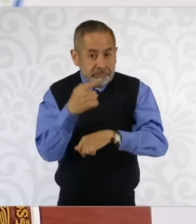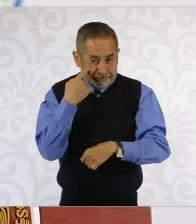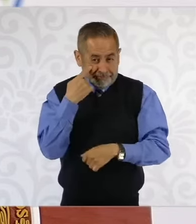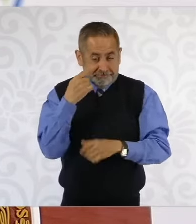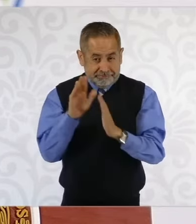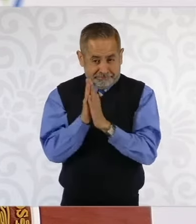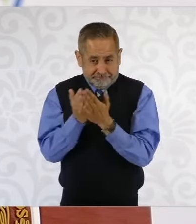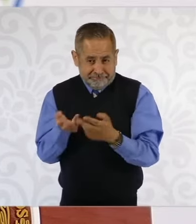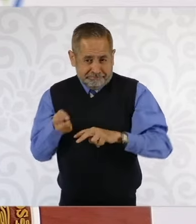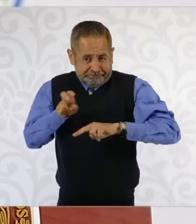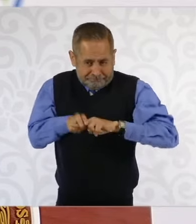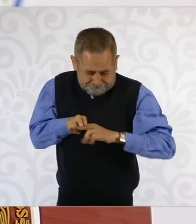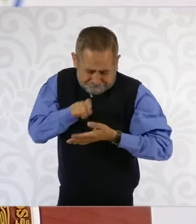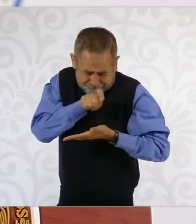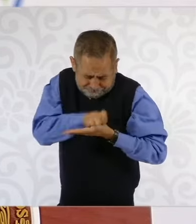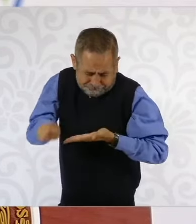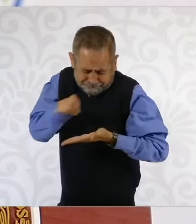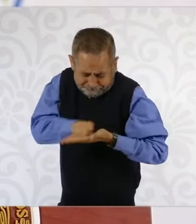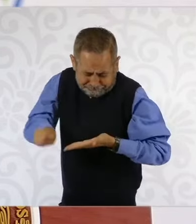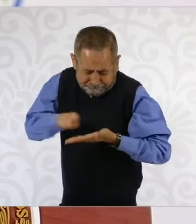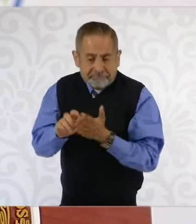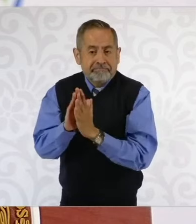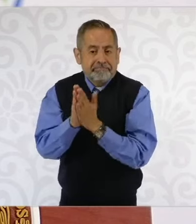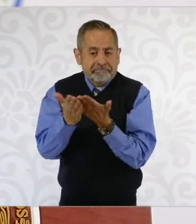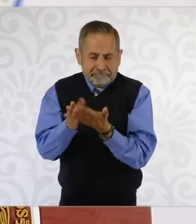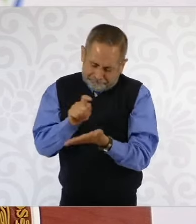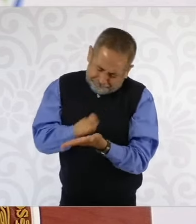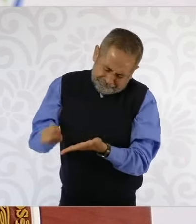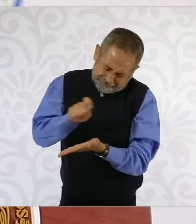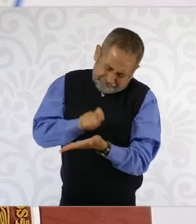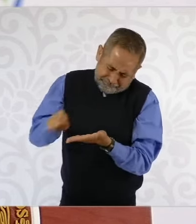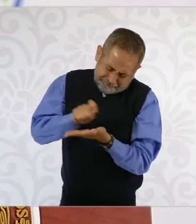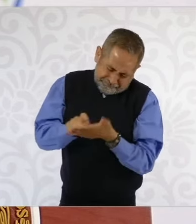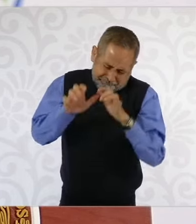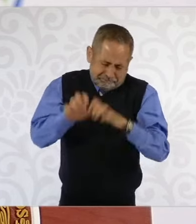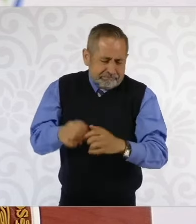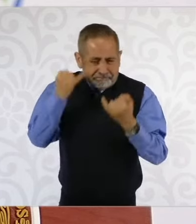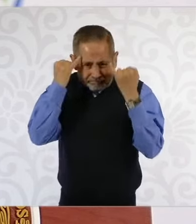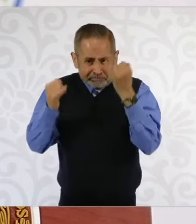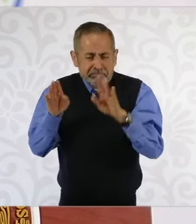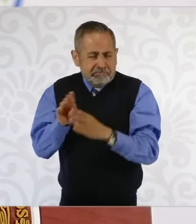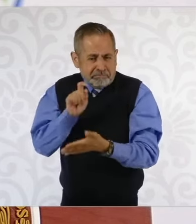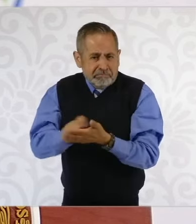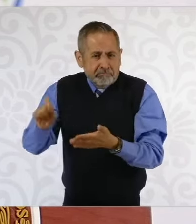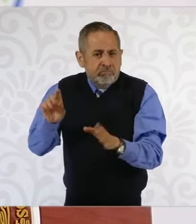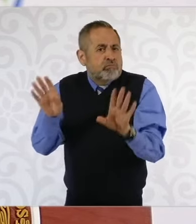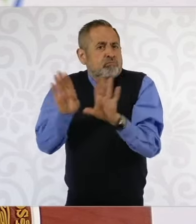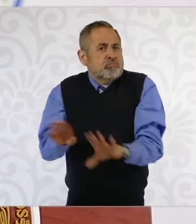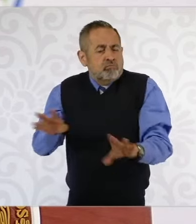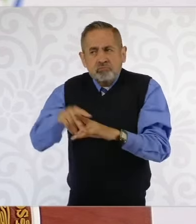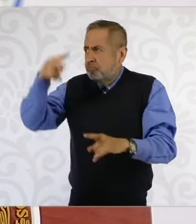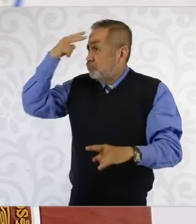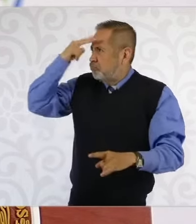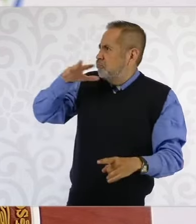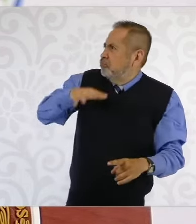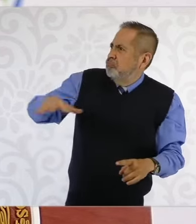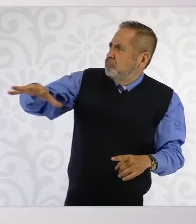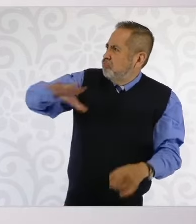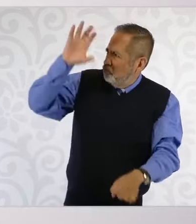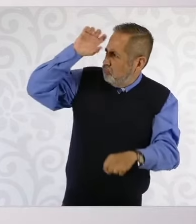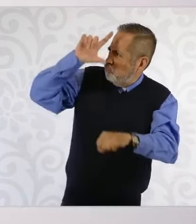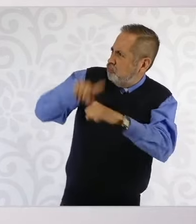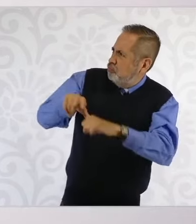un libro sobre la grandeza cultural de México que reside